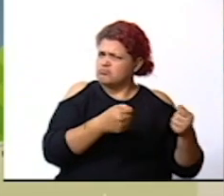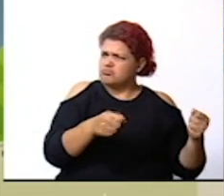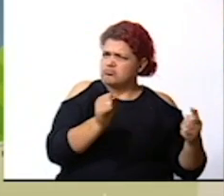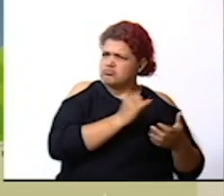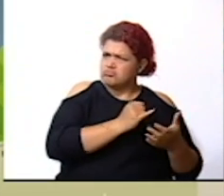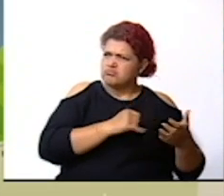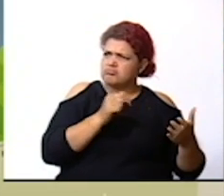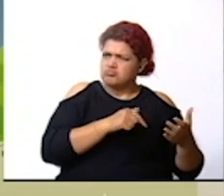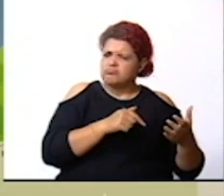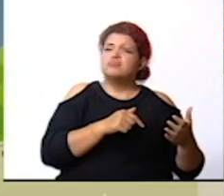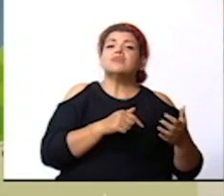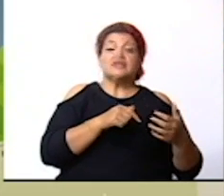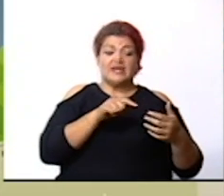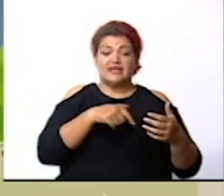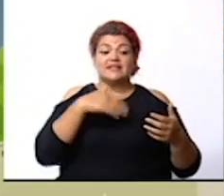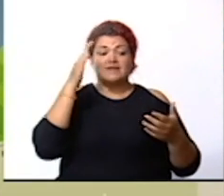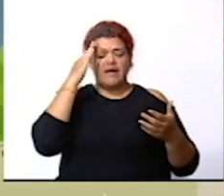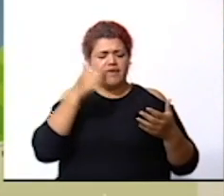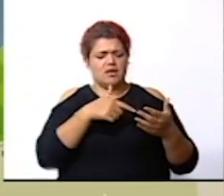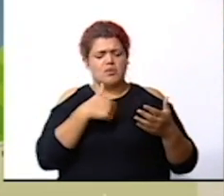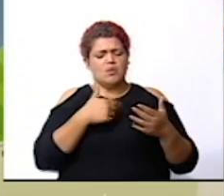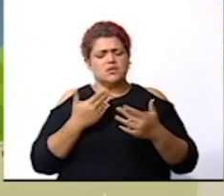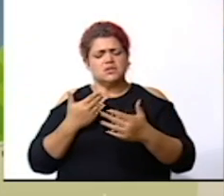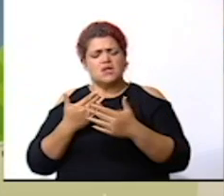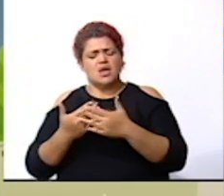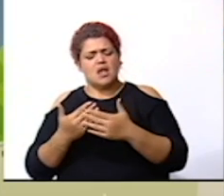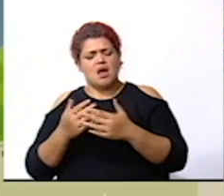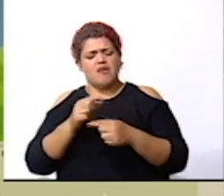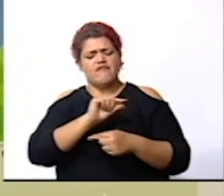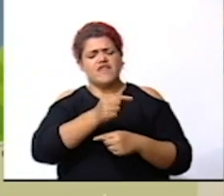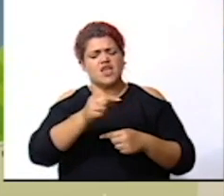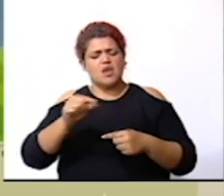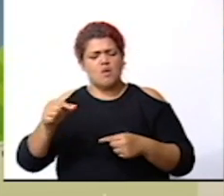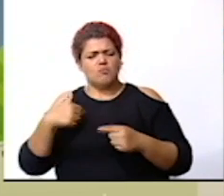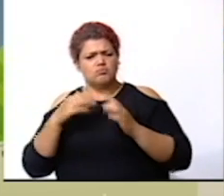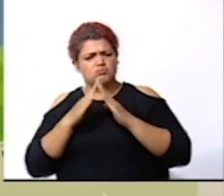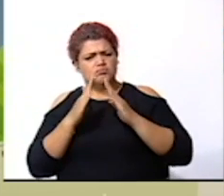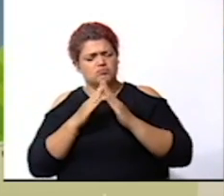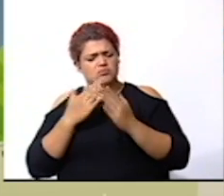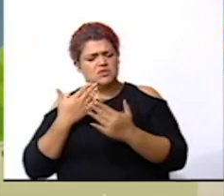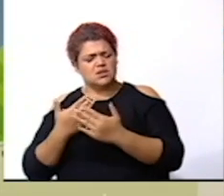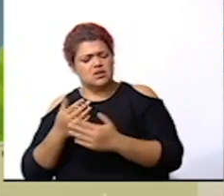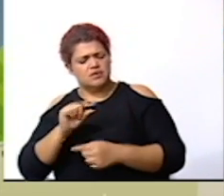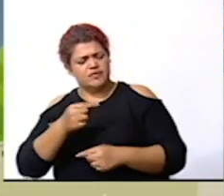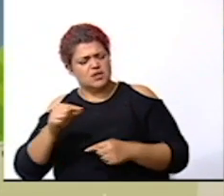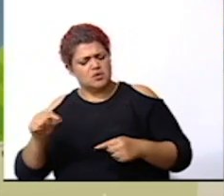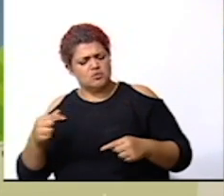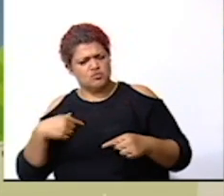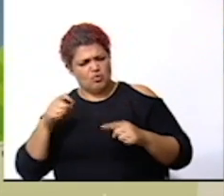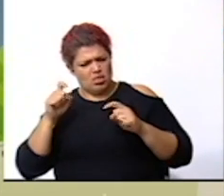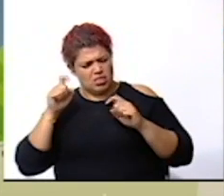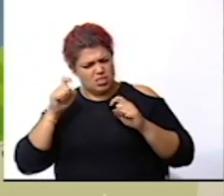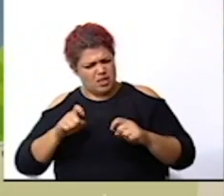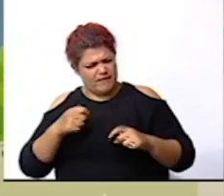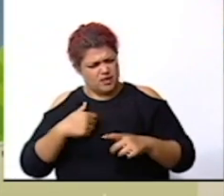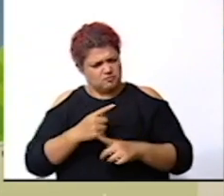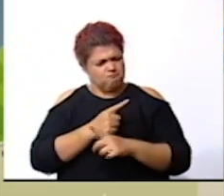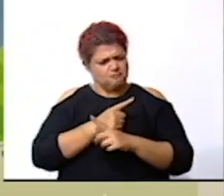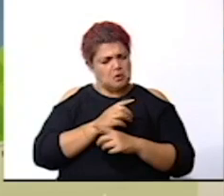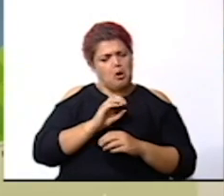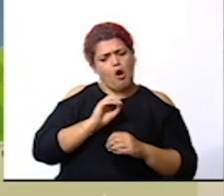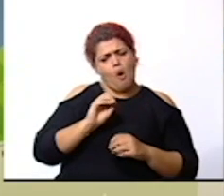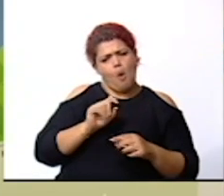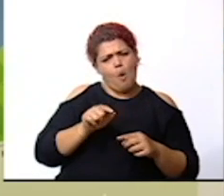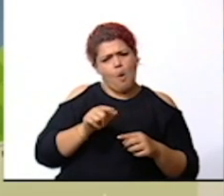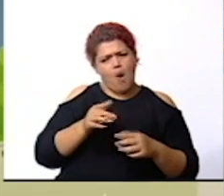va a permitir saber si nosotros vivimos cerca de un río debemos de tomar acciones o si existe